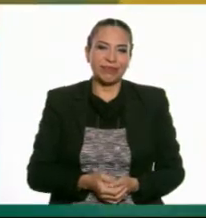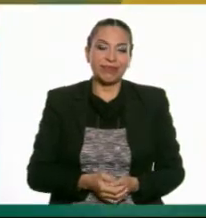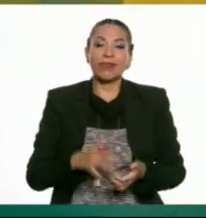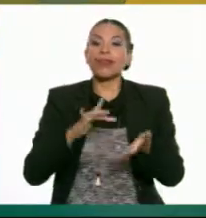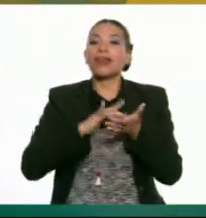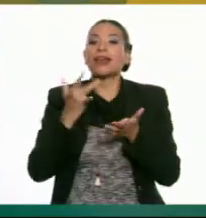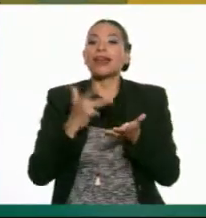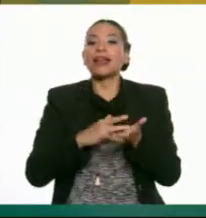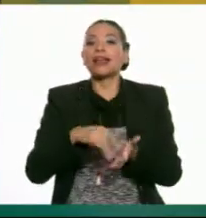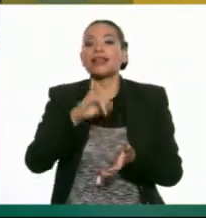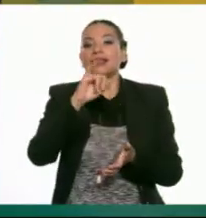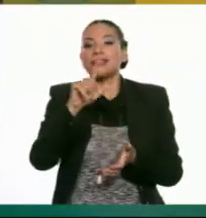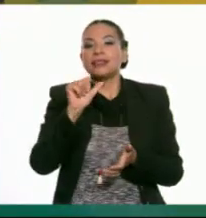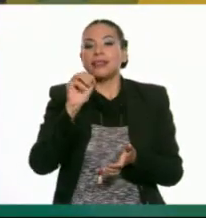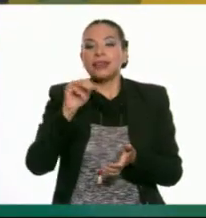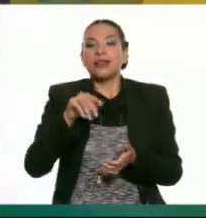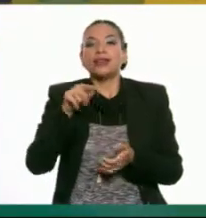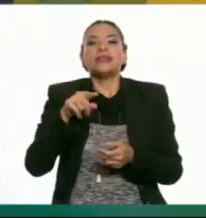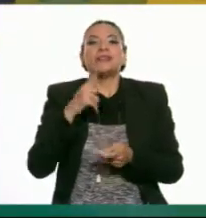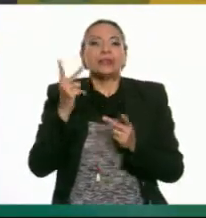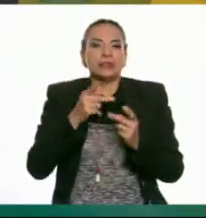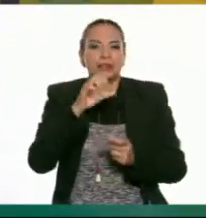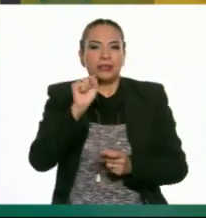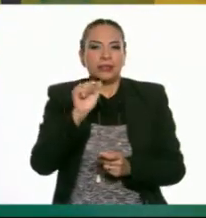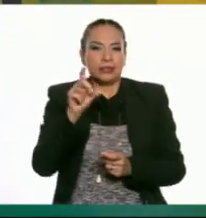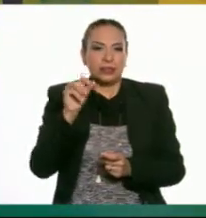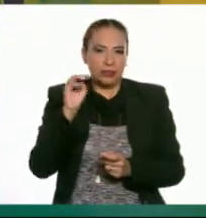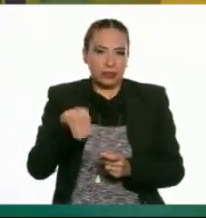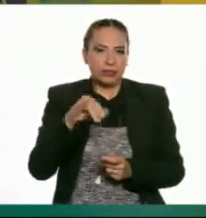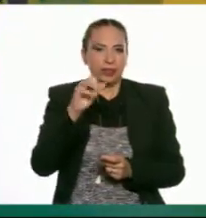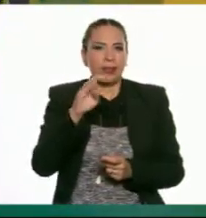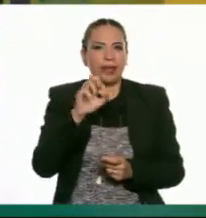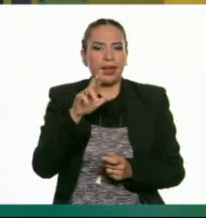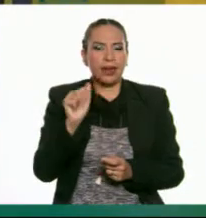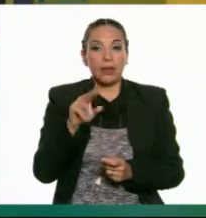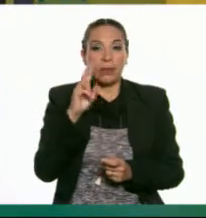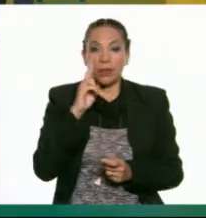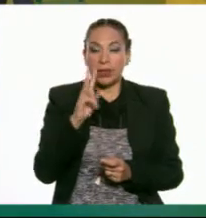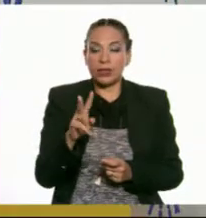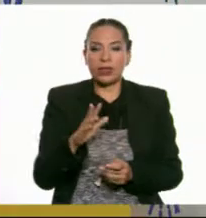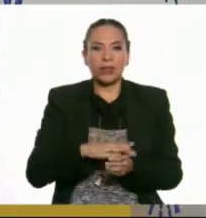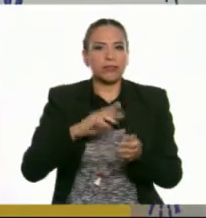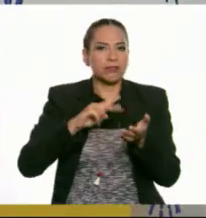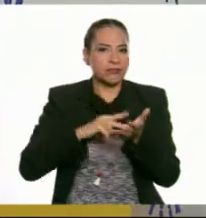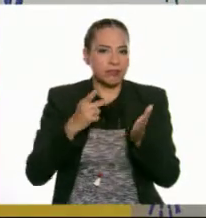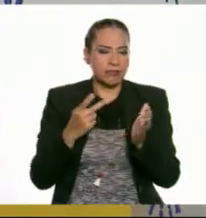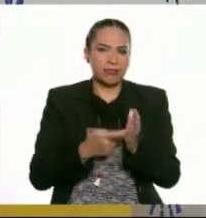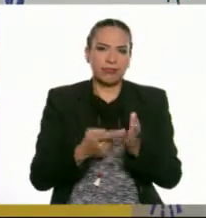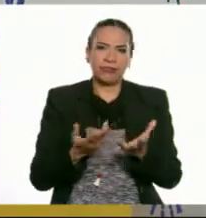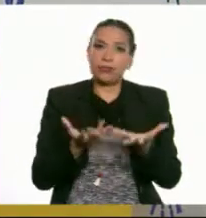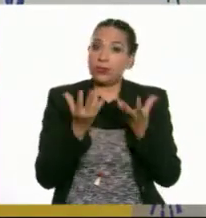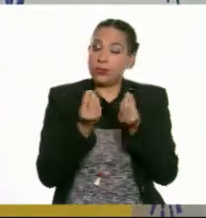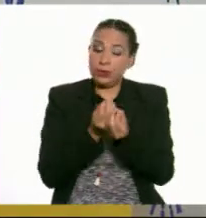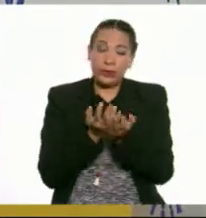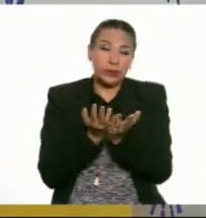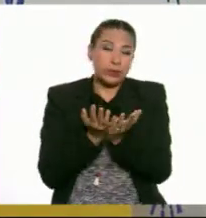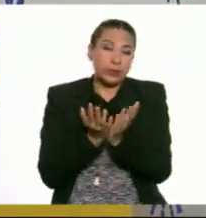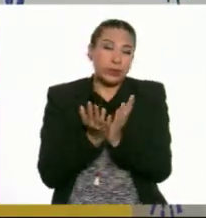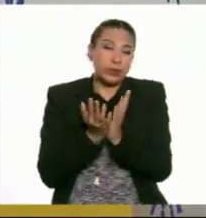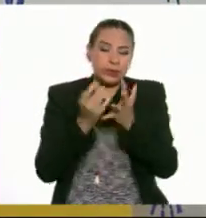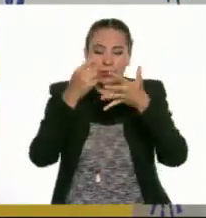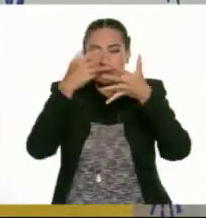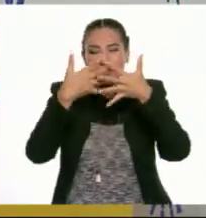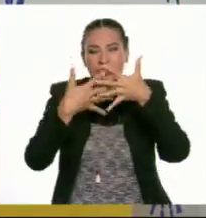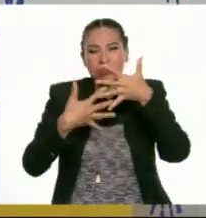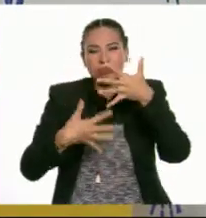Gracias Isan por entrevistar a Saddam Ibarra. Oye, pero viste que las ingenierías eran demasiadas. Mencionó